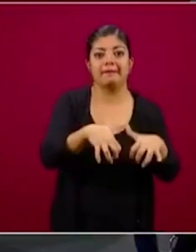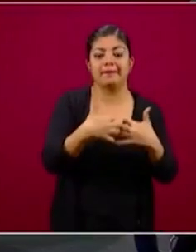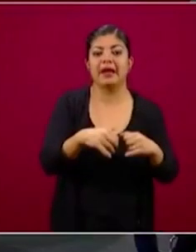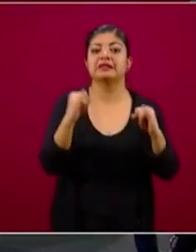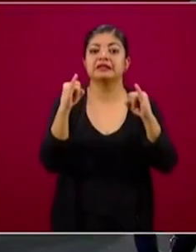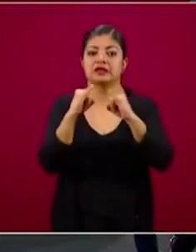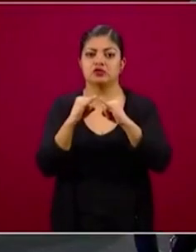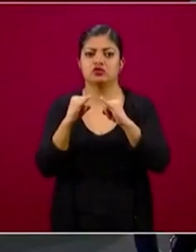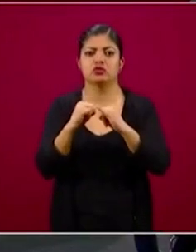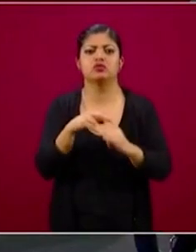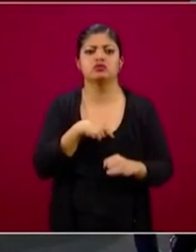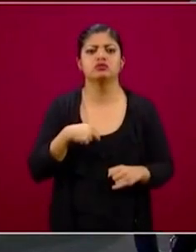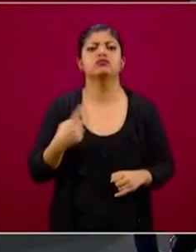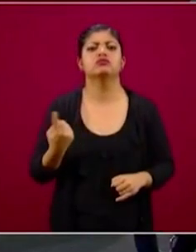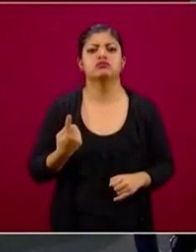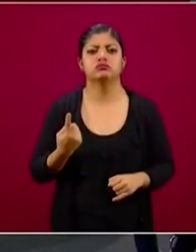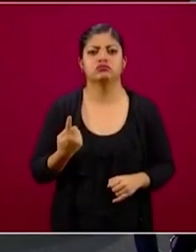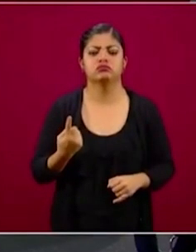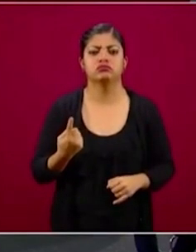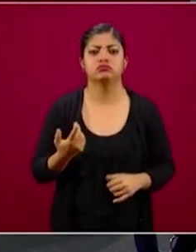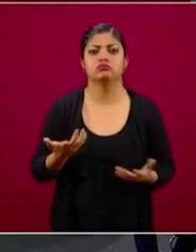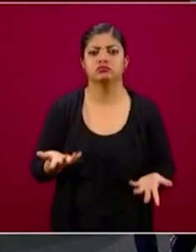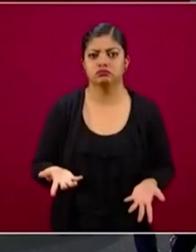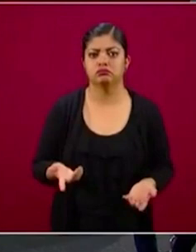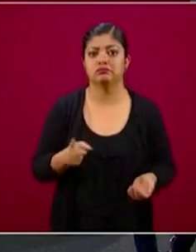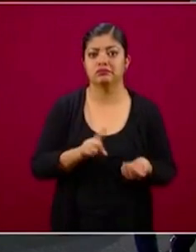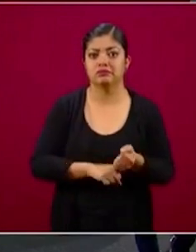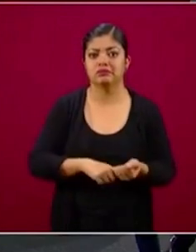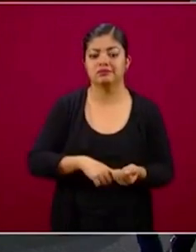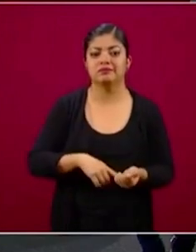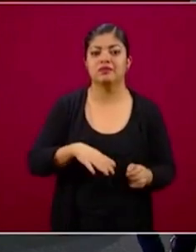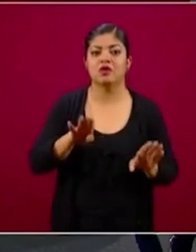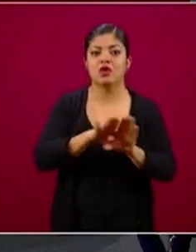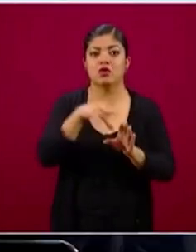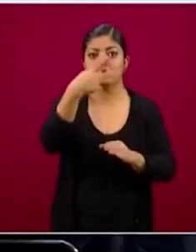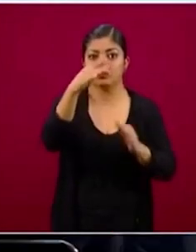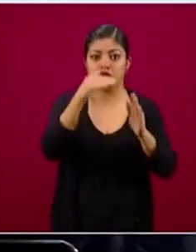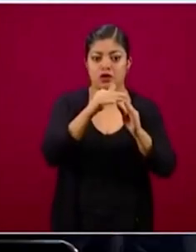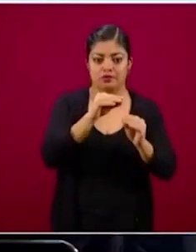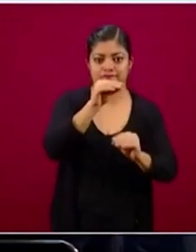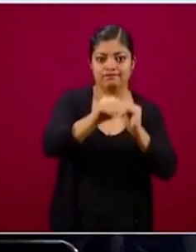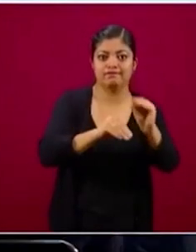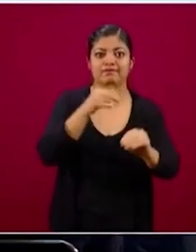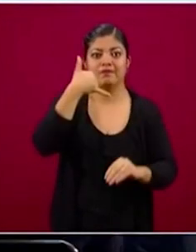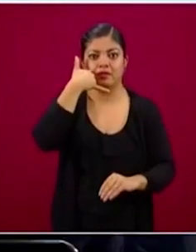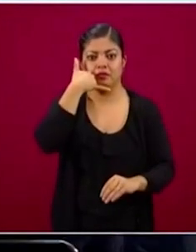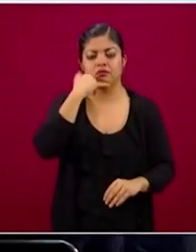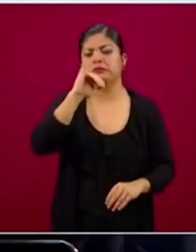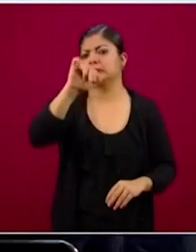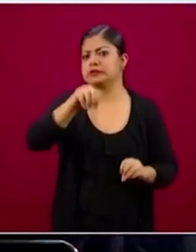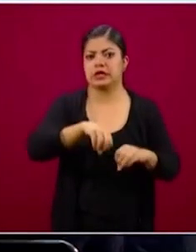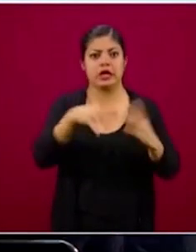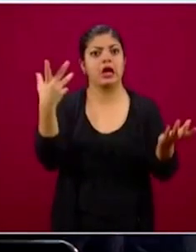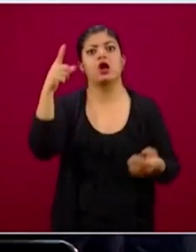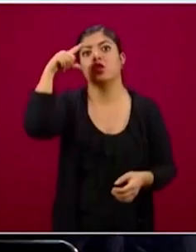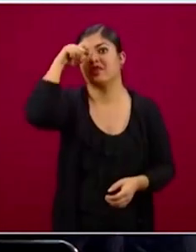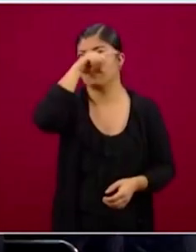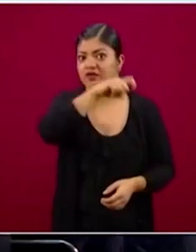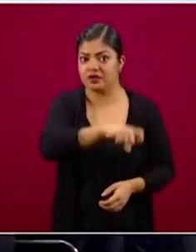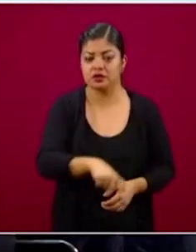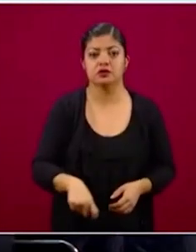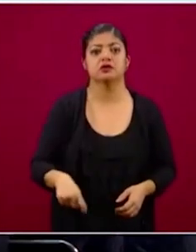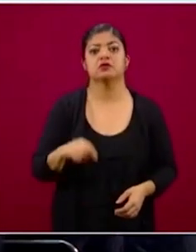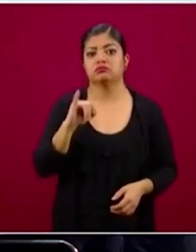¿Qué es lo que hicimos? Instalarles la central telefónica en su hogar. Claro que es difícil, es complicado,